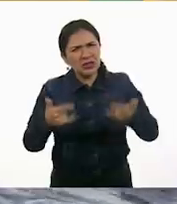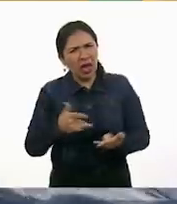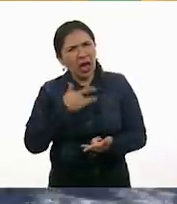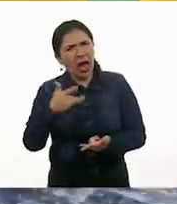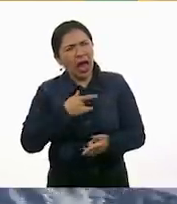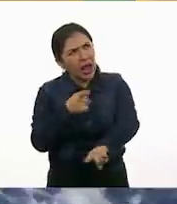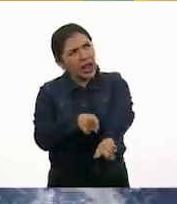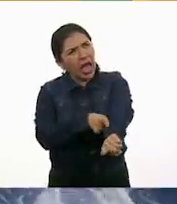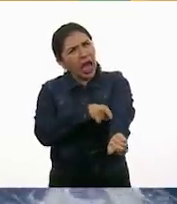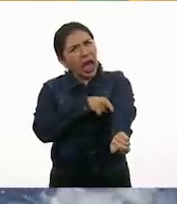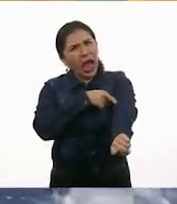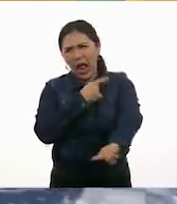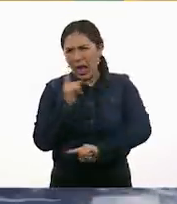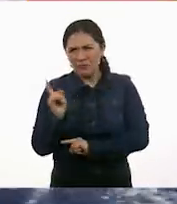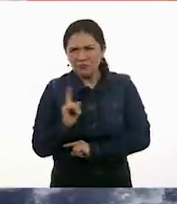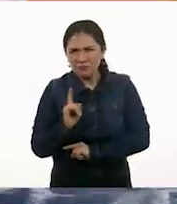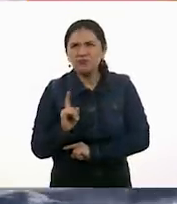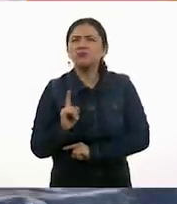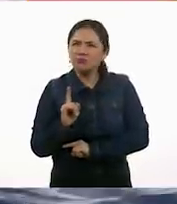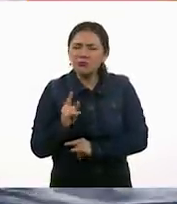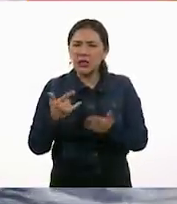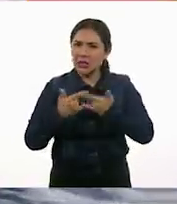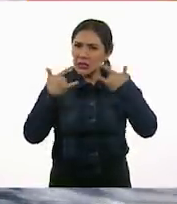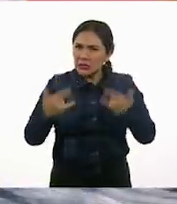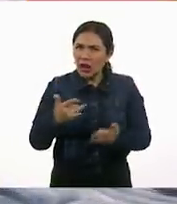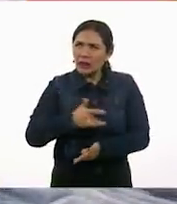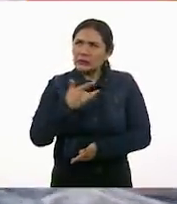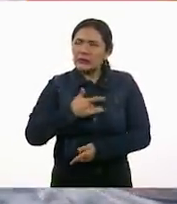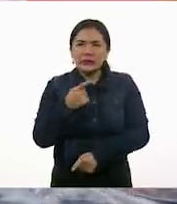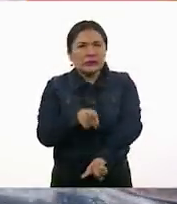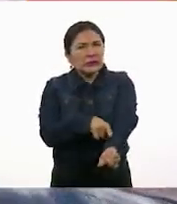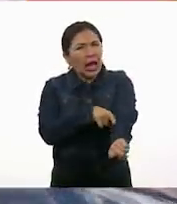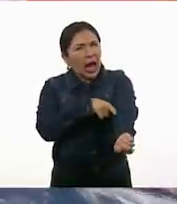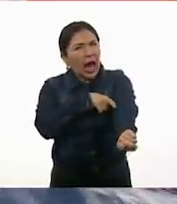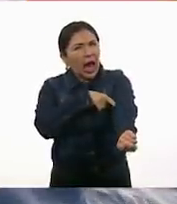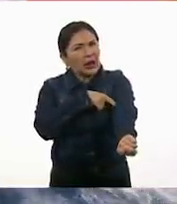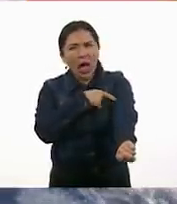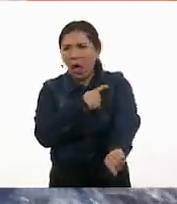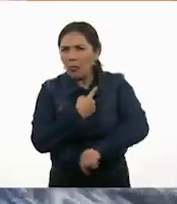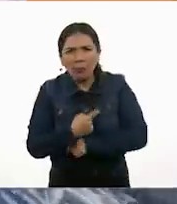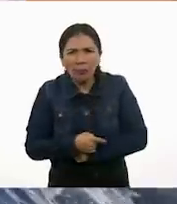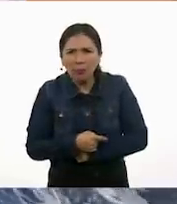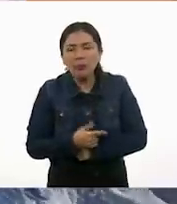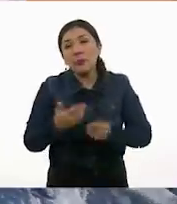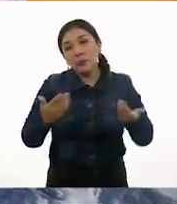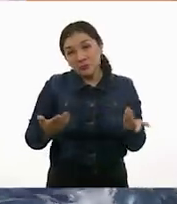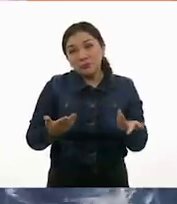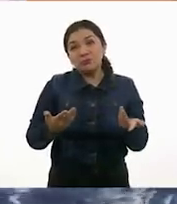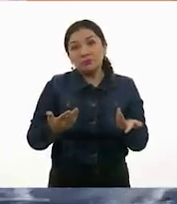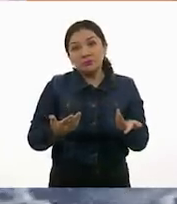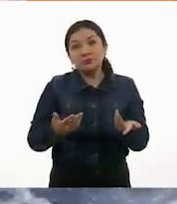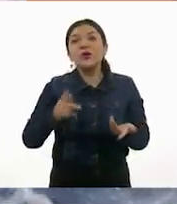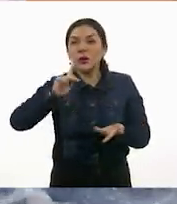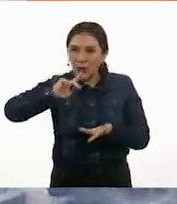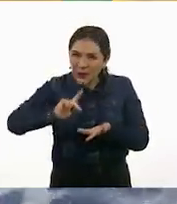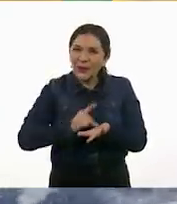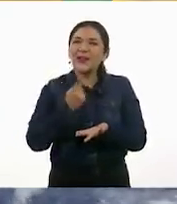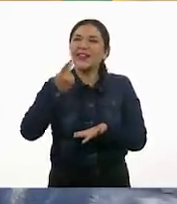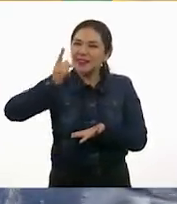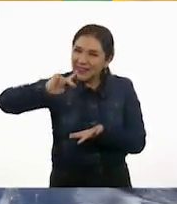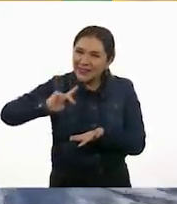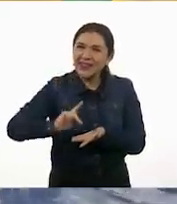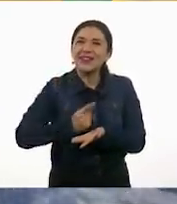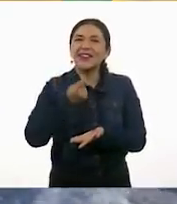no les parece larga, volveremos,